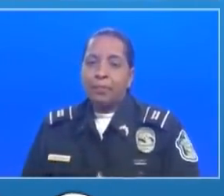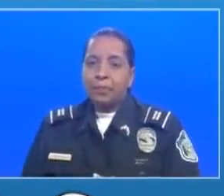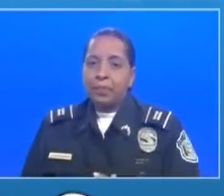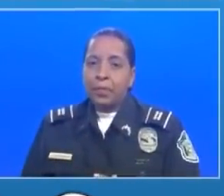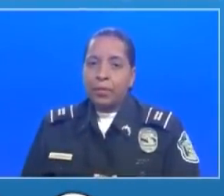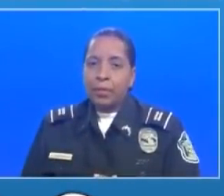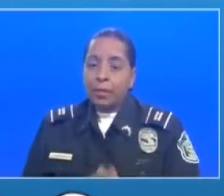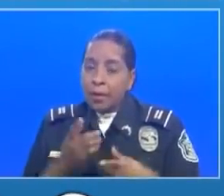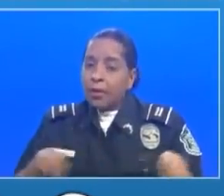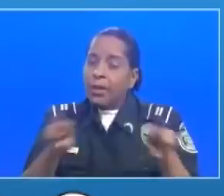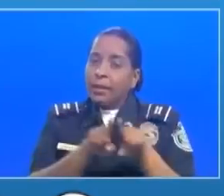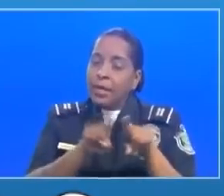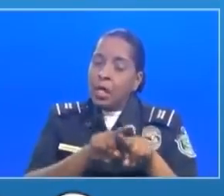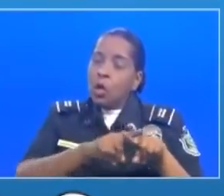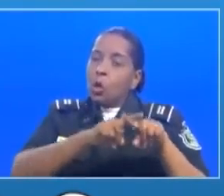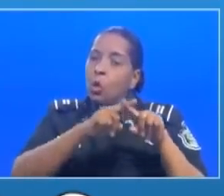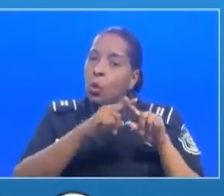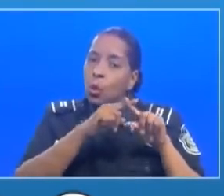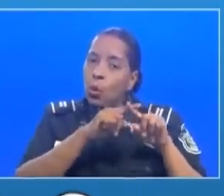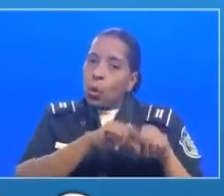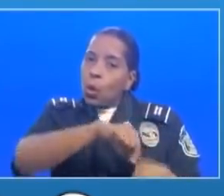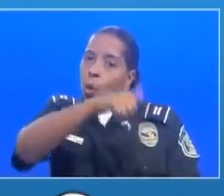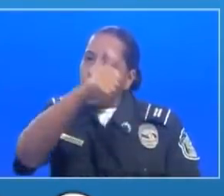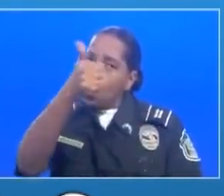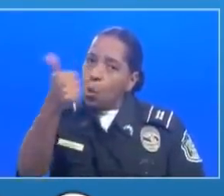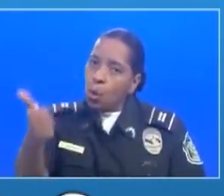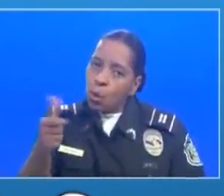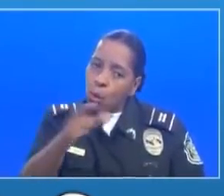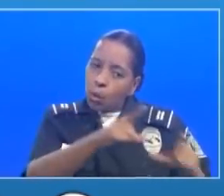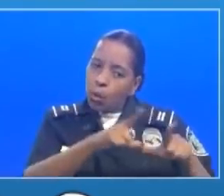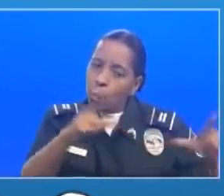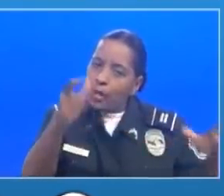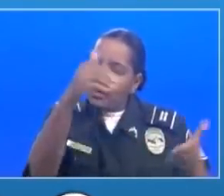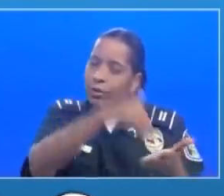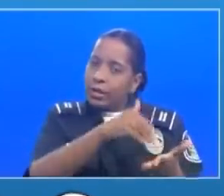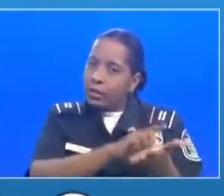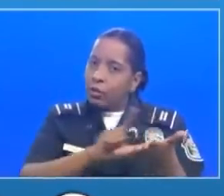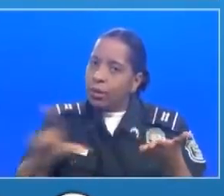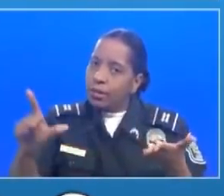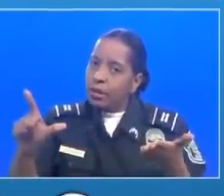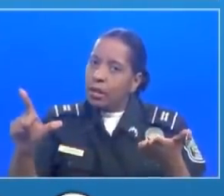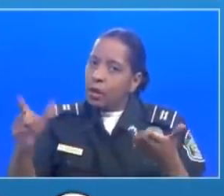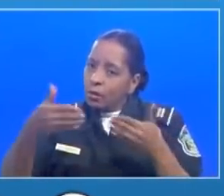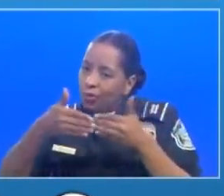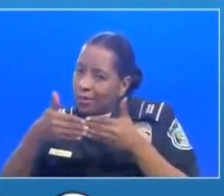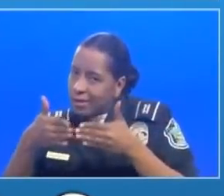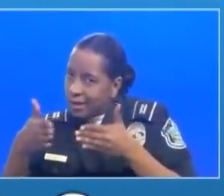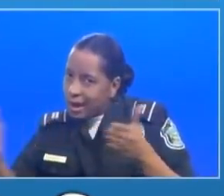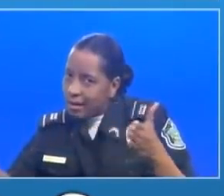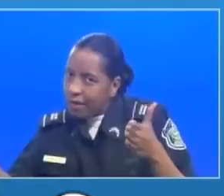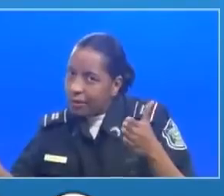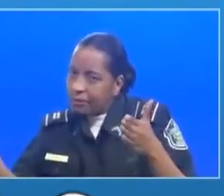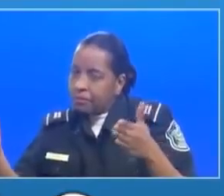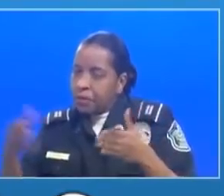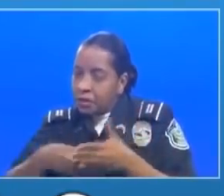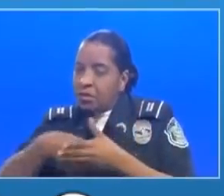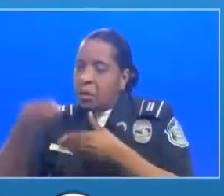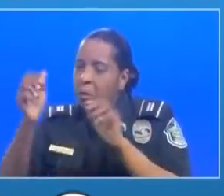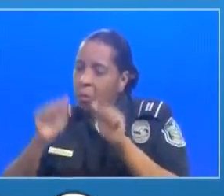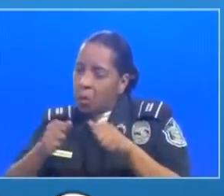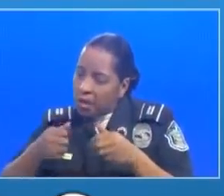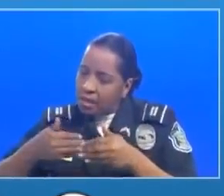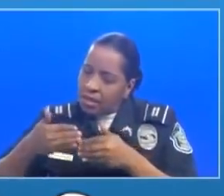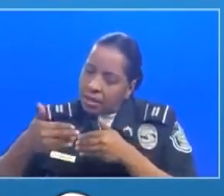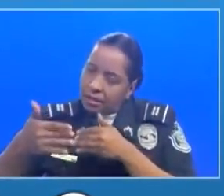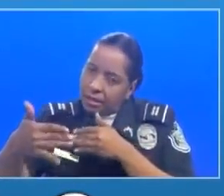pero también con otras instancias que en el momento en que se dé el levantamiento de la cuarentena y empecemos